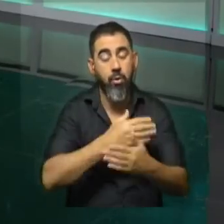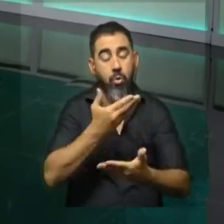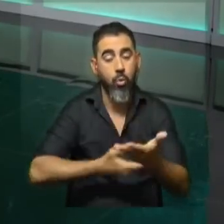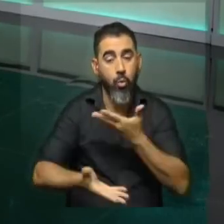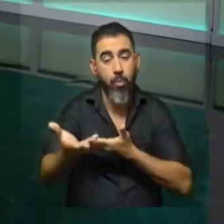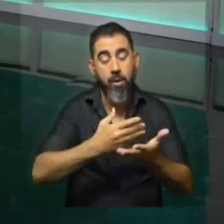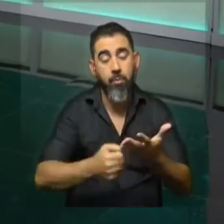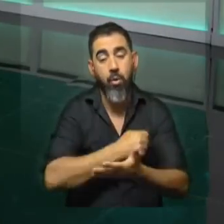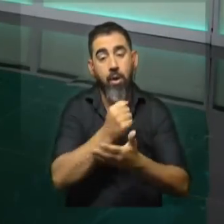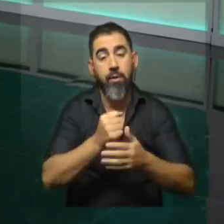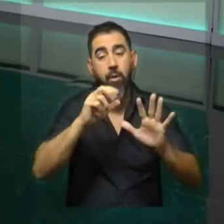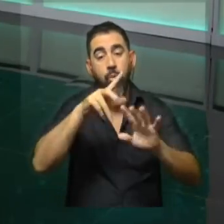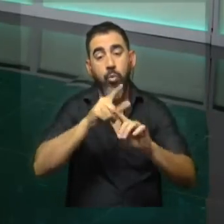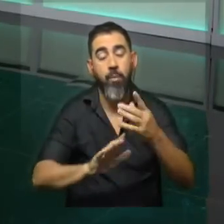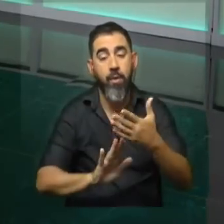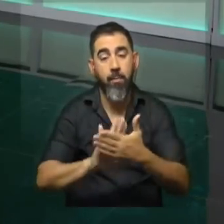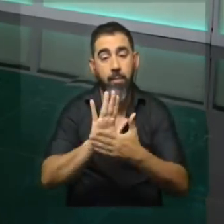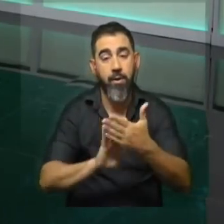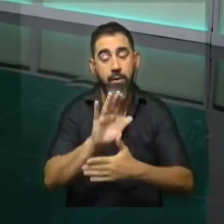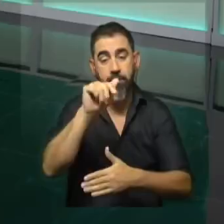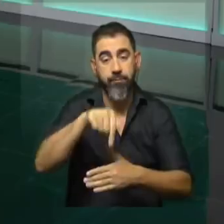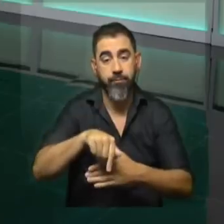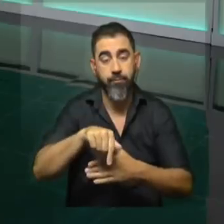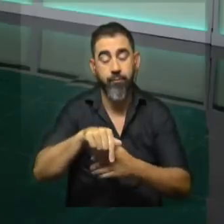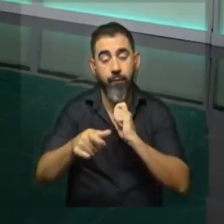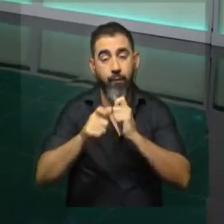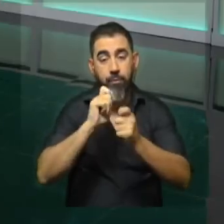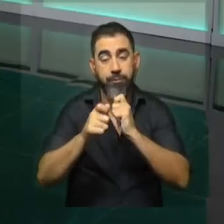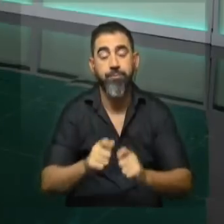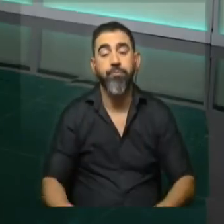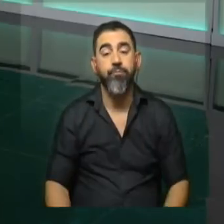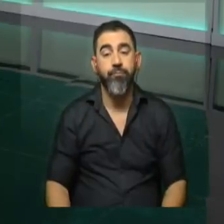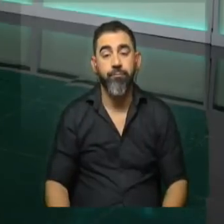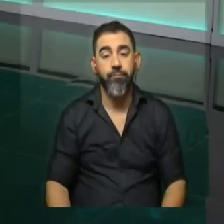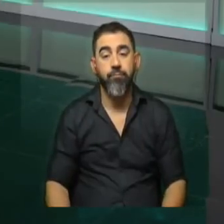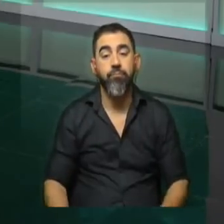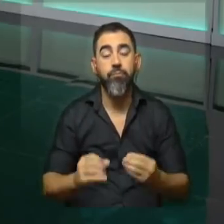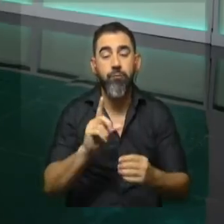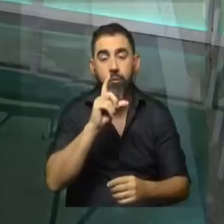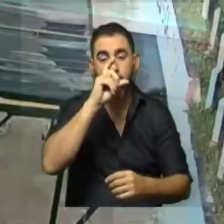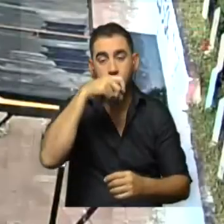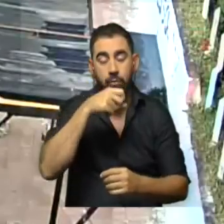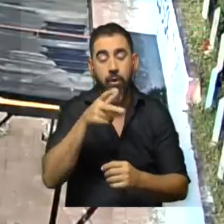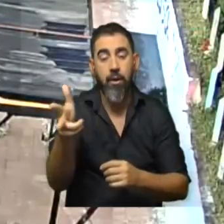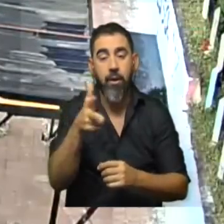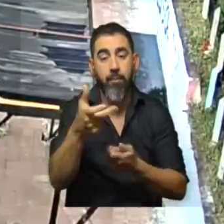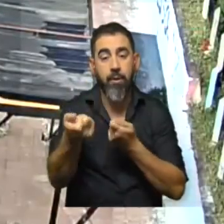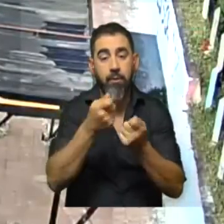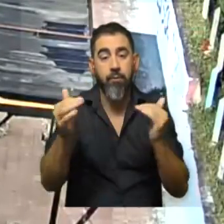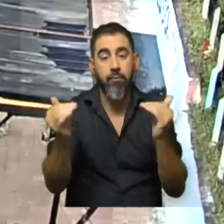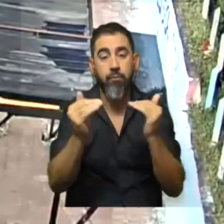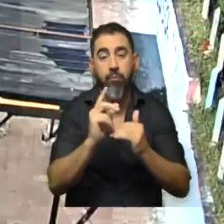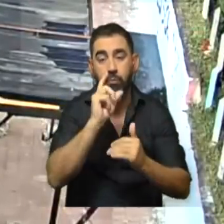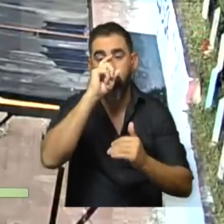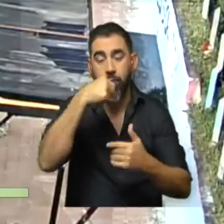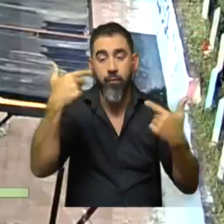compartiendo con ustedes hasta las 8.30 aquí en la primera edición de MBD Noticias. Ahora vemos cómo está Montevideo a través de las cámaras del Centro de Gestión